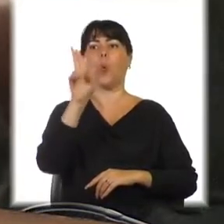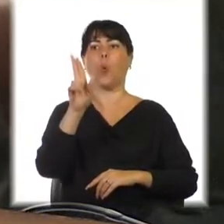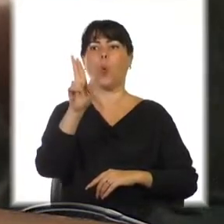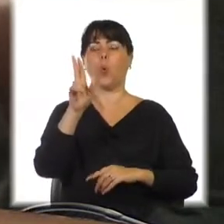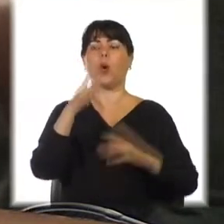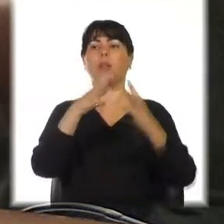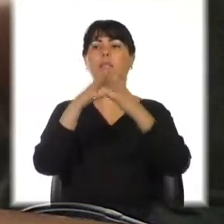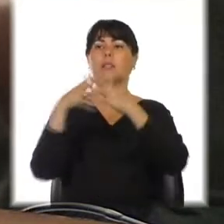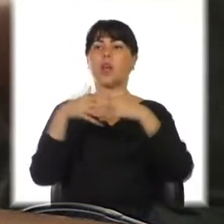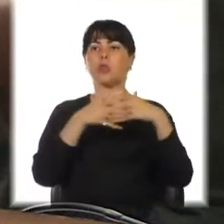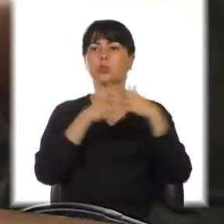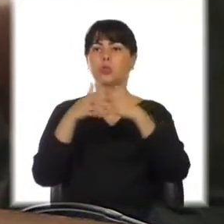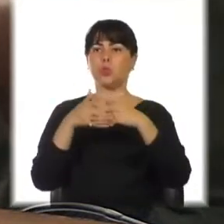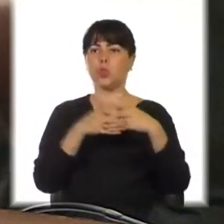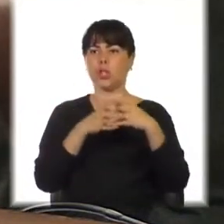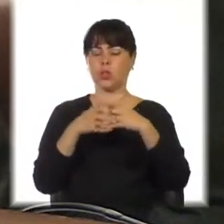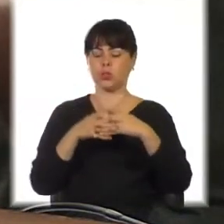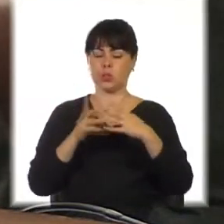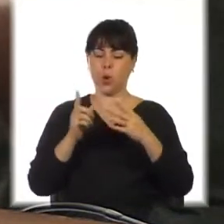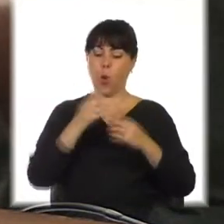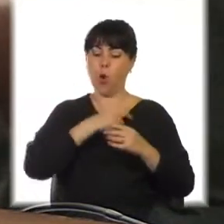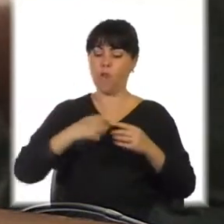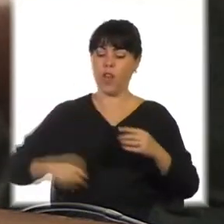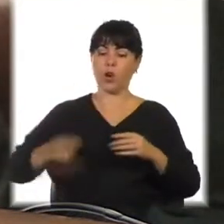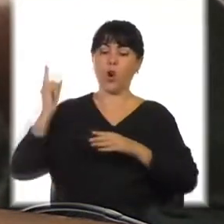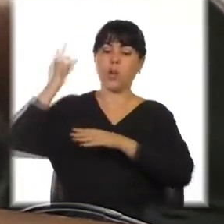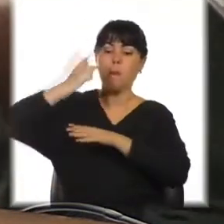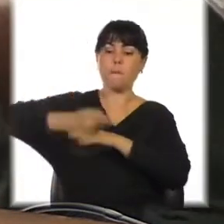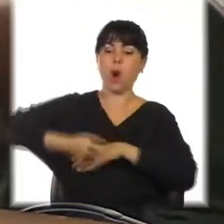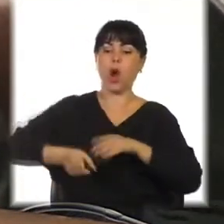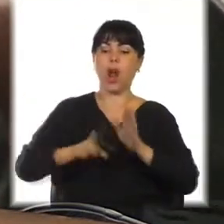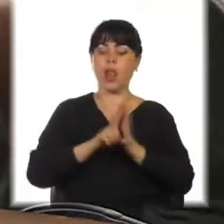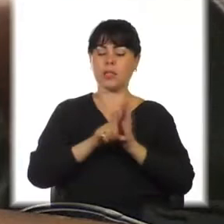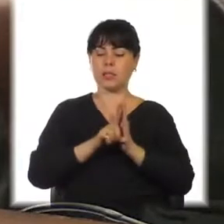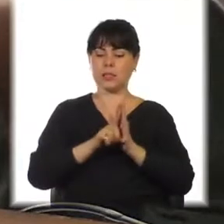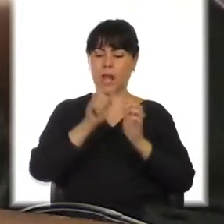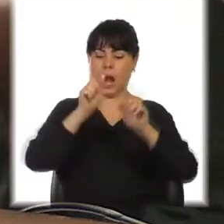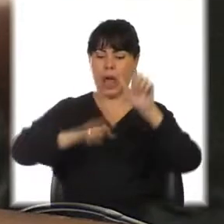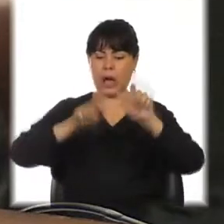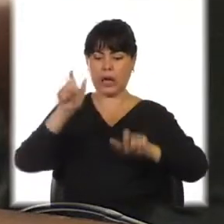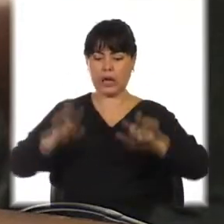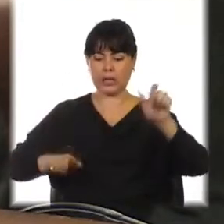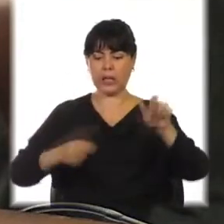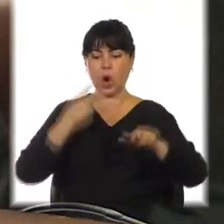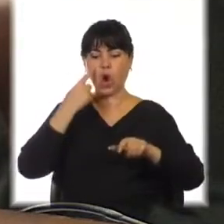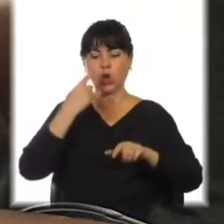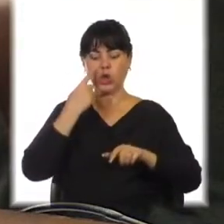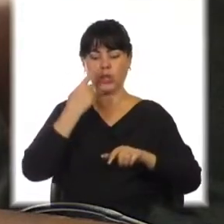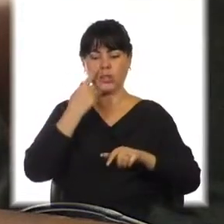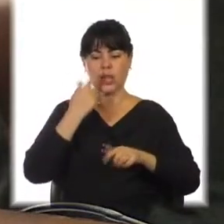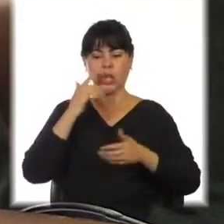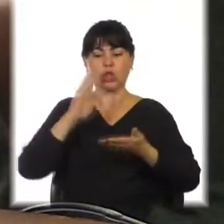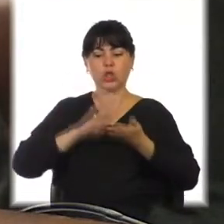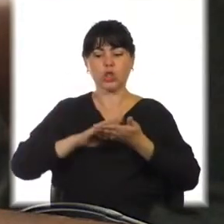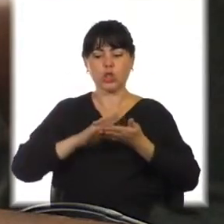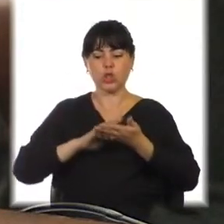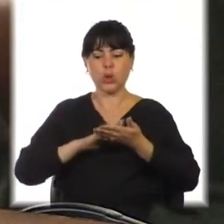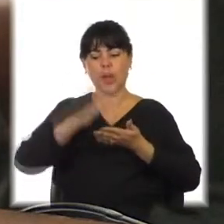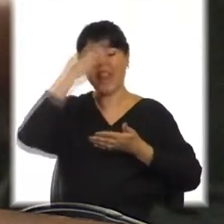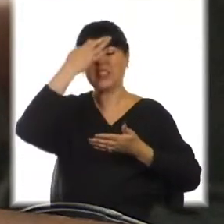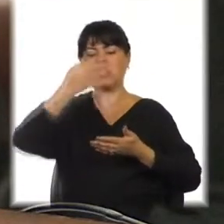que un gobierno imponga unas leyes a la gente, hay que conocer lo que la ciencia dice sobre esa cuestión.